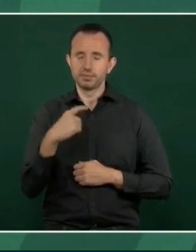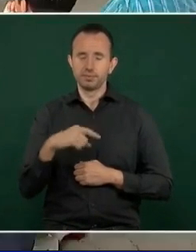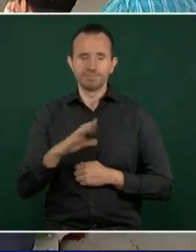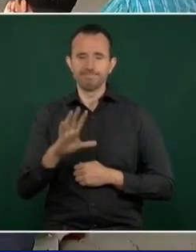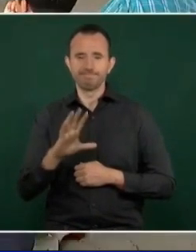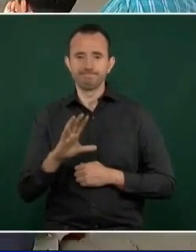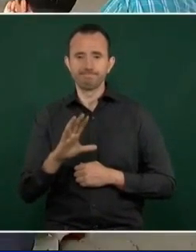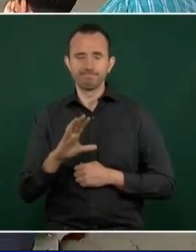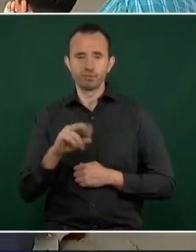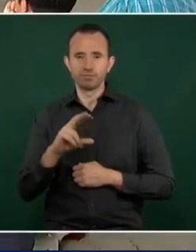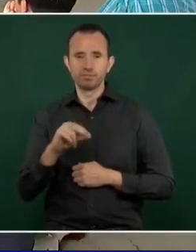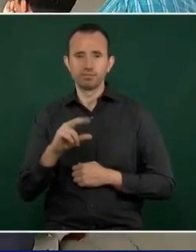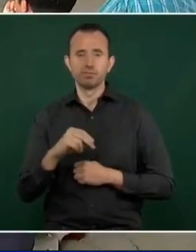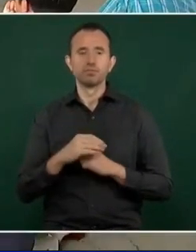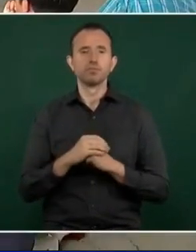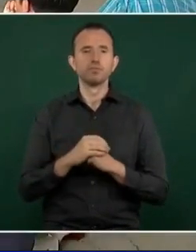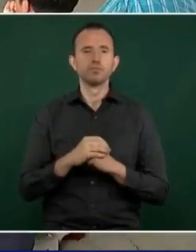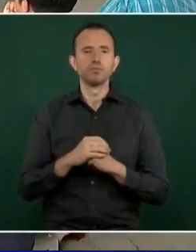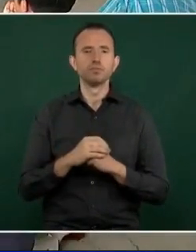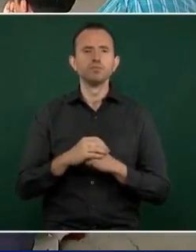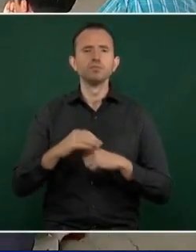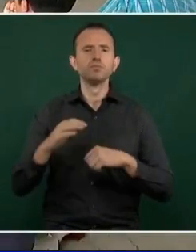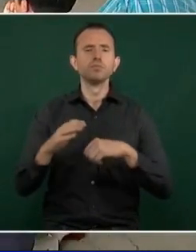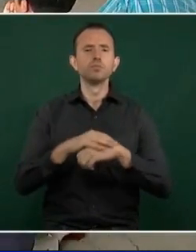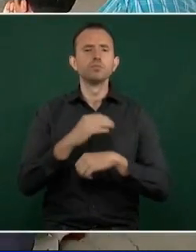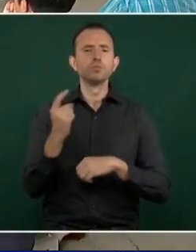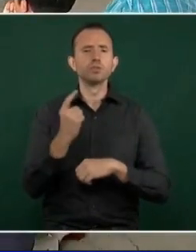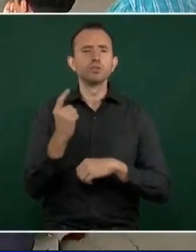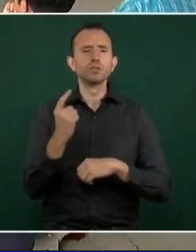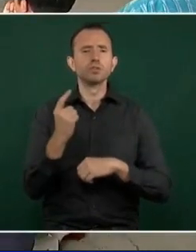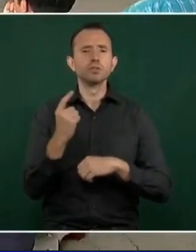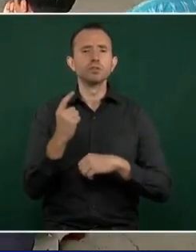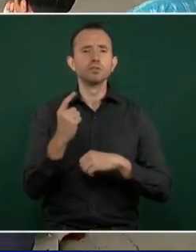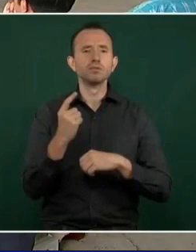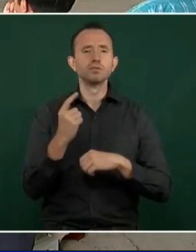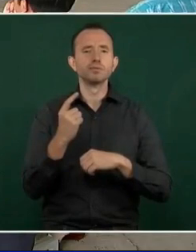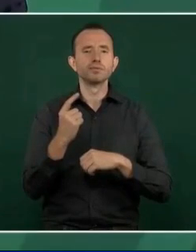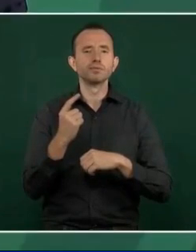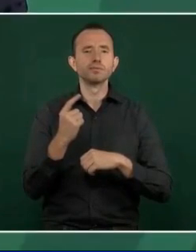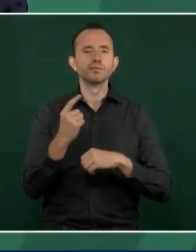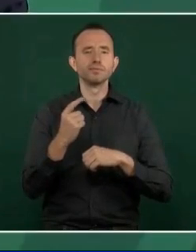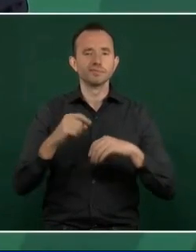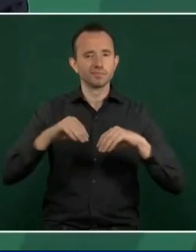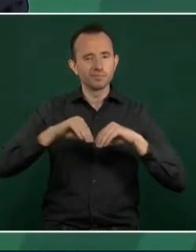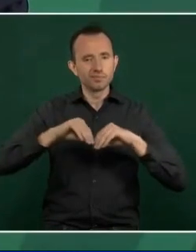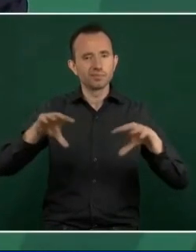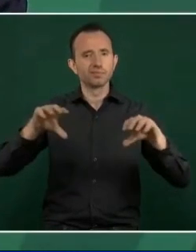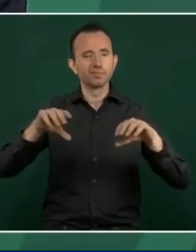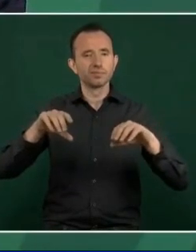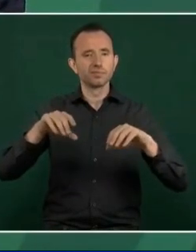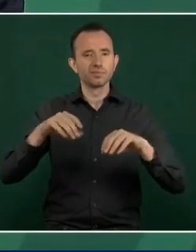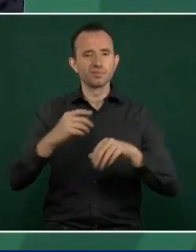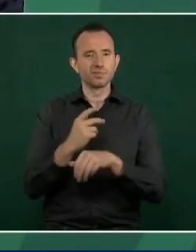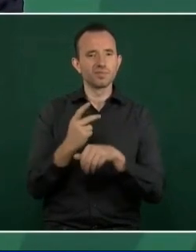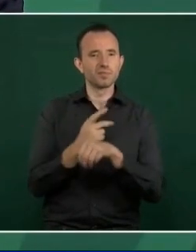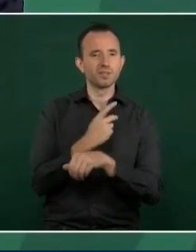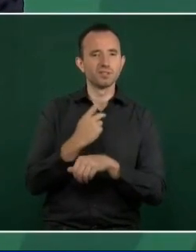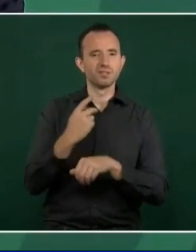dar a conocer esta situación atroz,